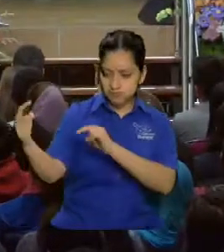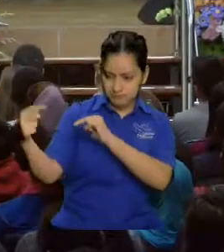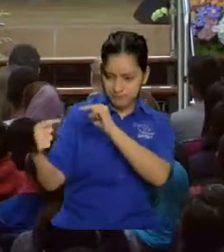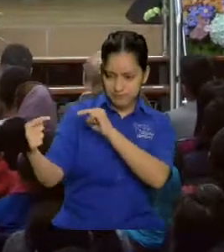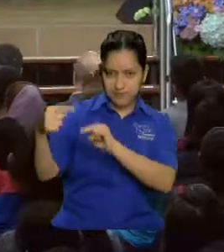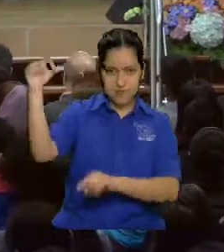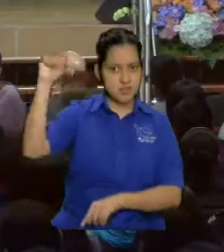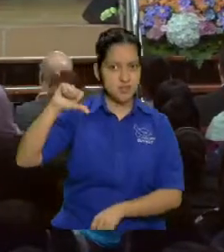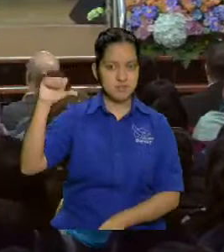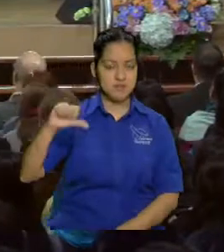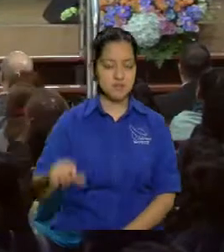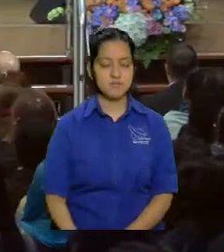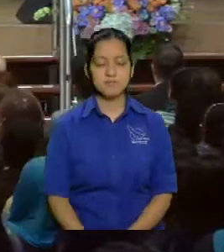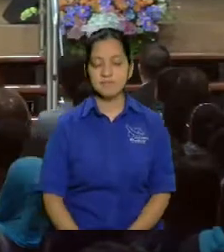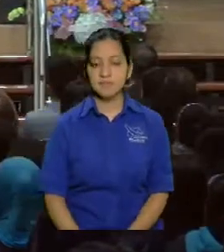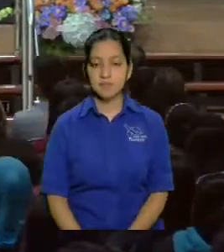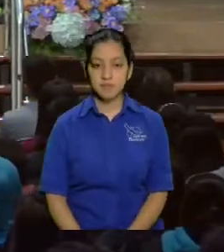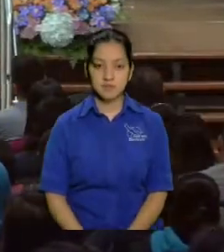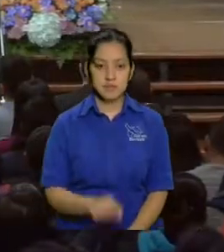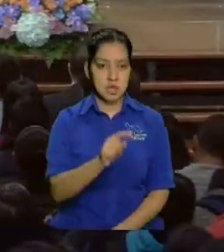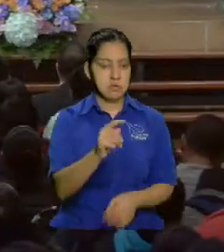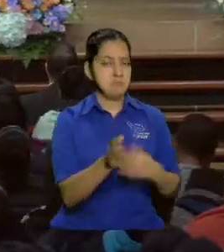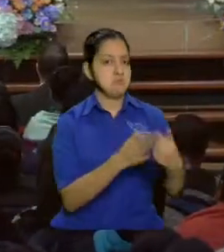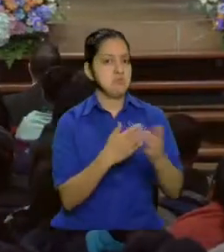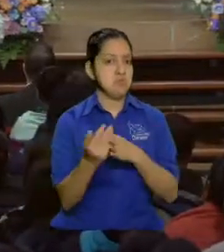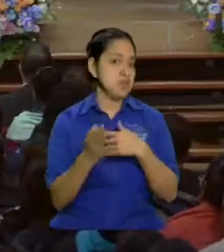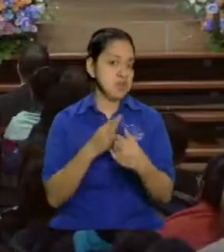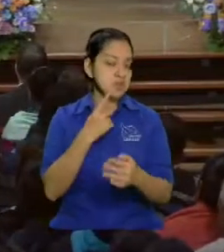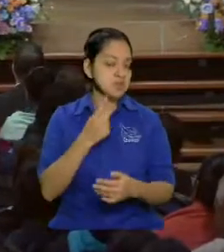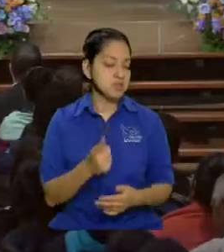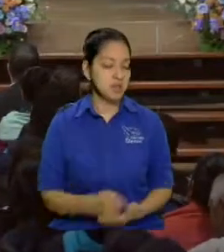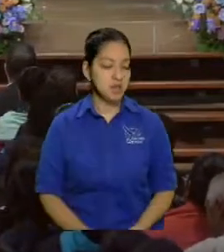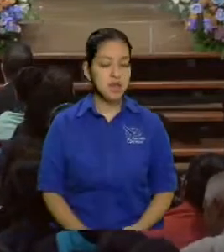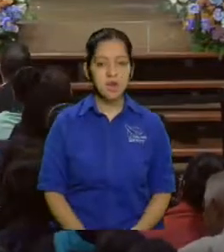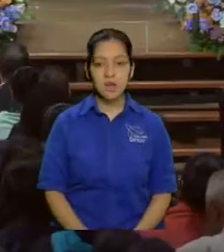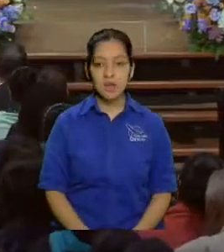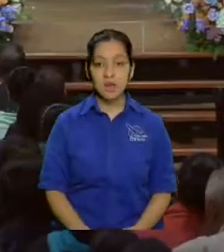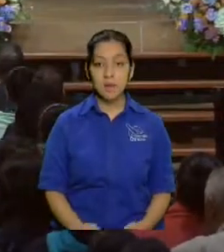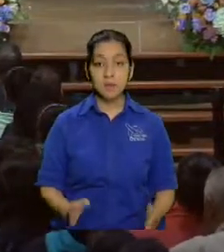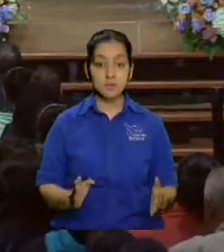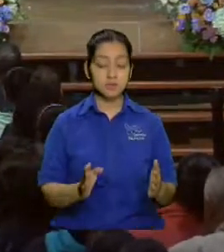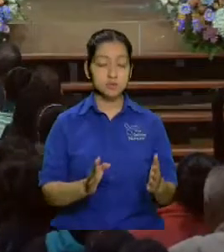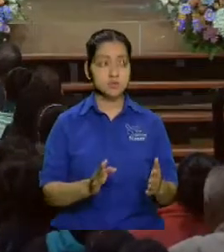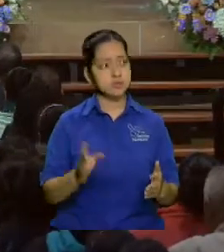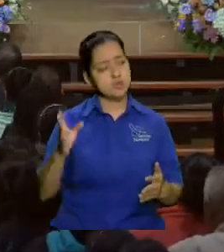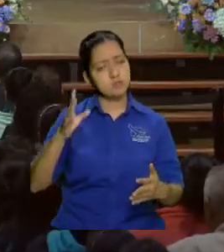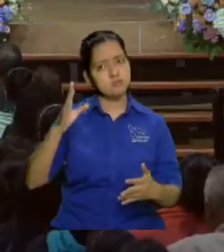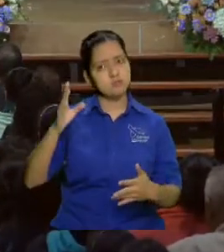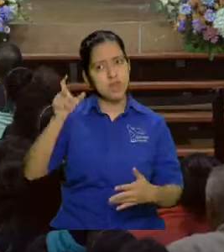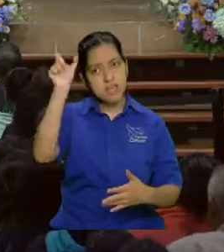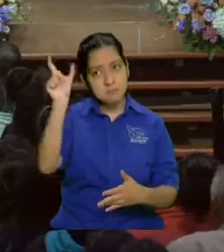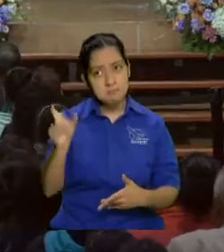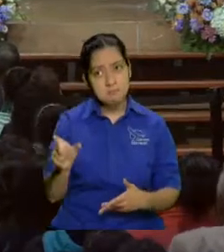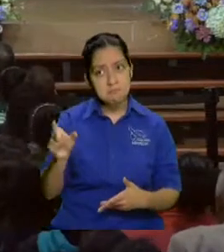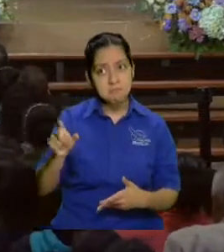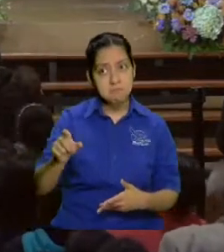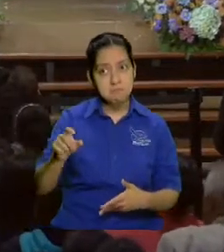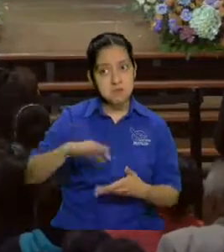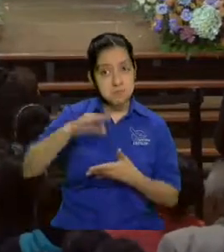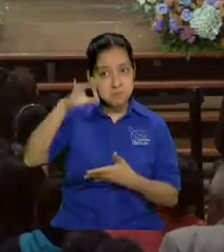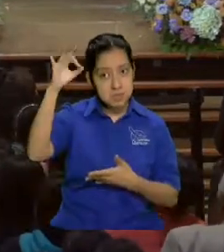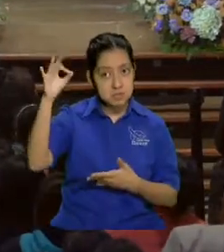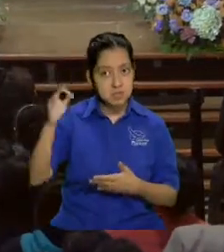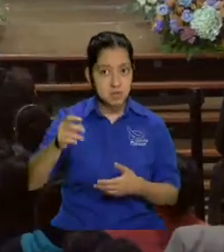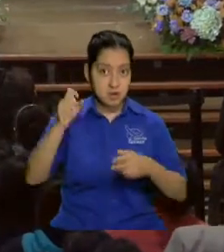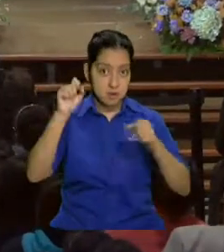porque cualquiera diría pero si son espíritus pueden atravesar las paredes si pero así dicen ellos eso no es biblia pero